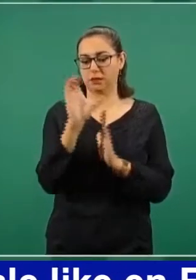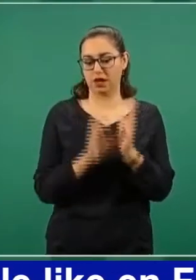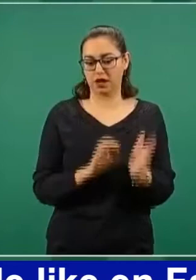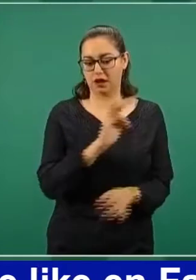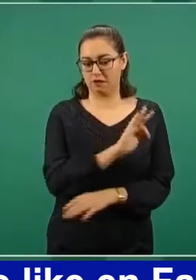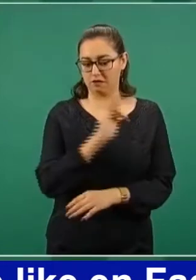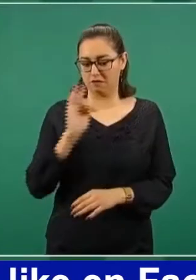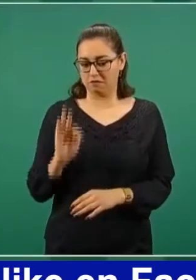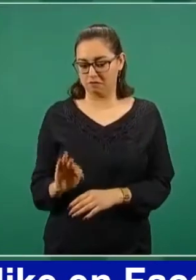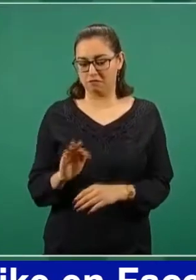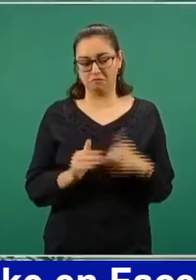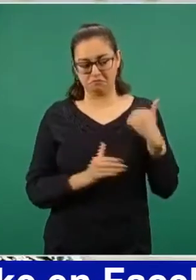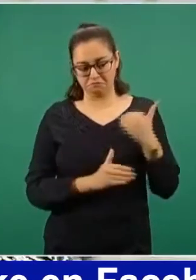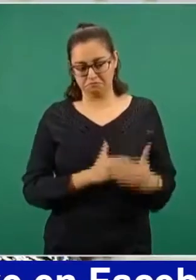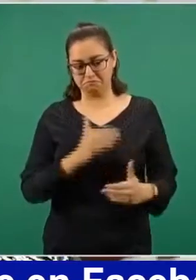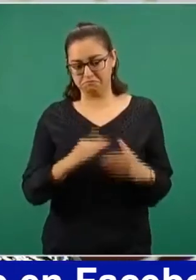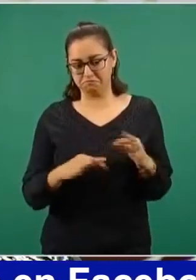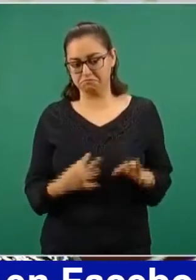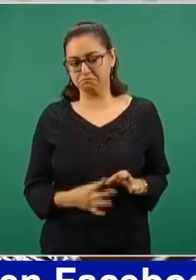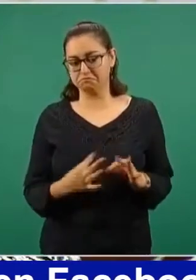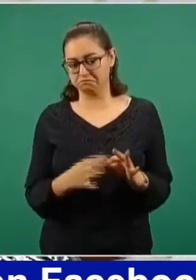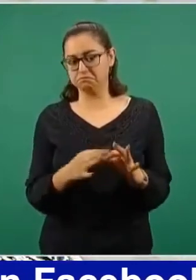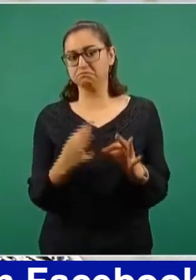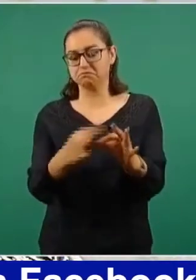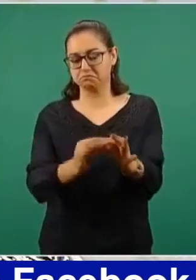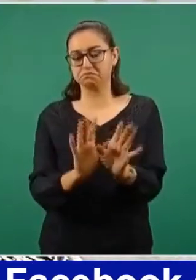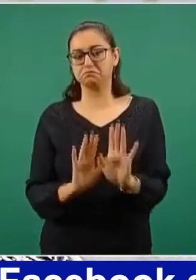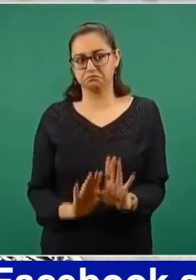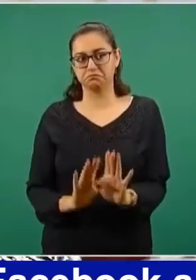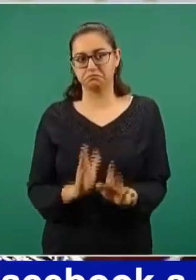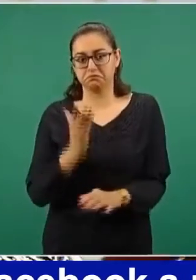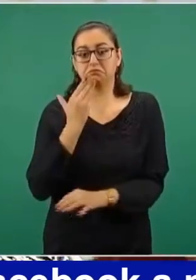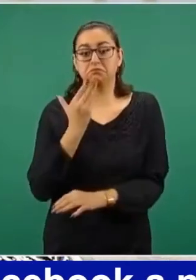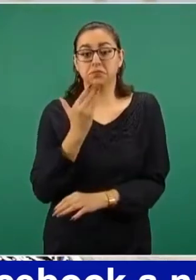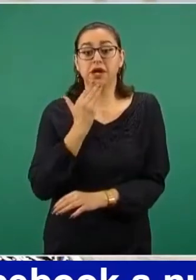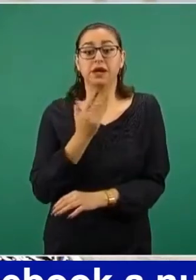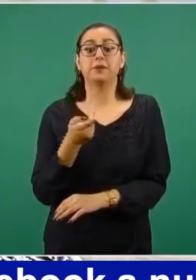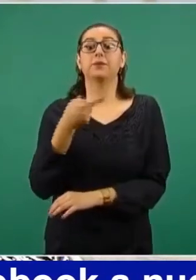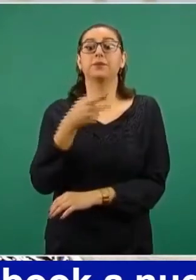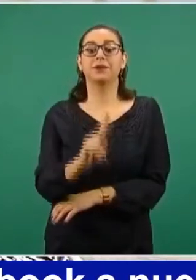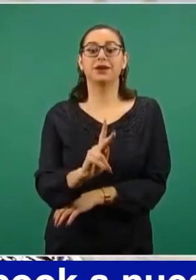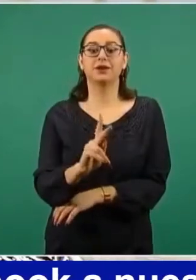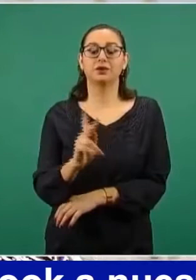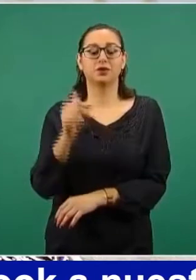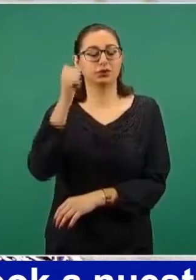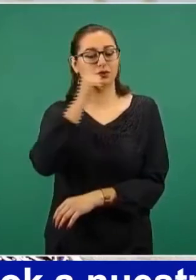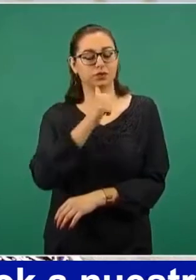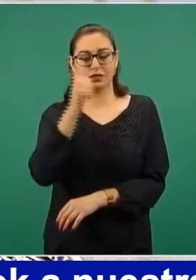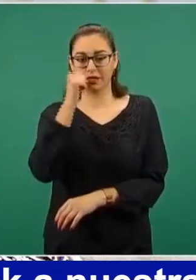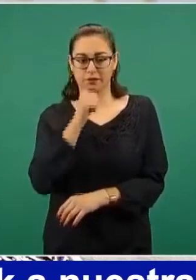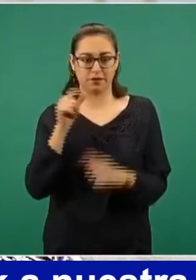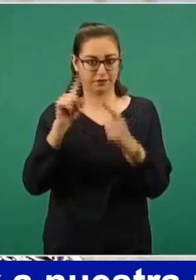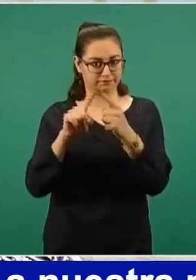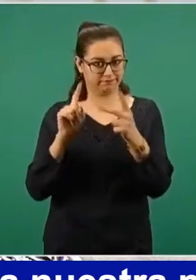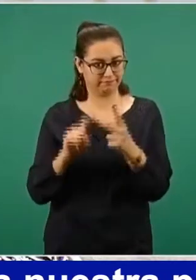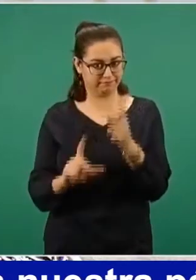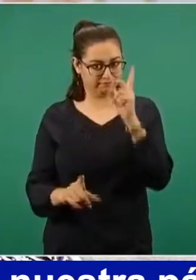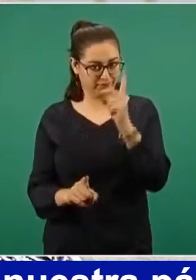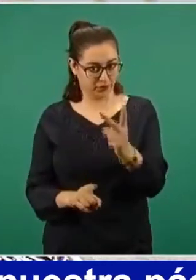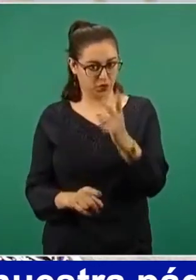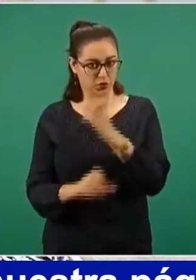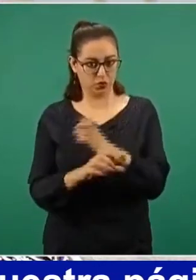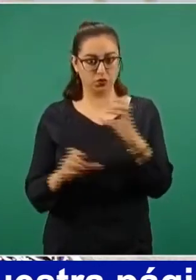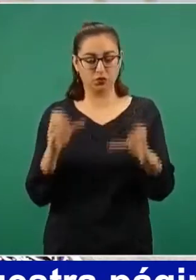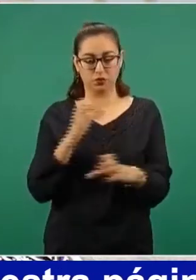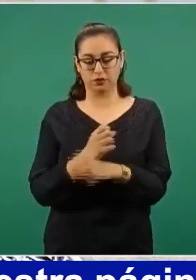general de la política de vacunación. Y aquí depende básicamente de dos elementos. Uno es la capacidad